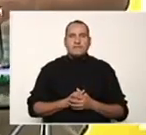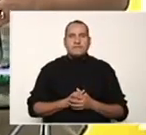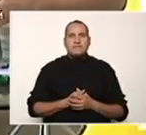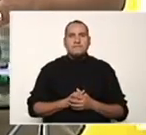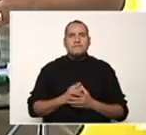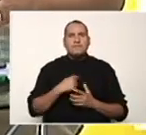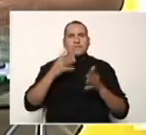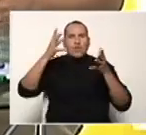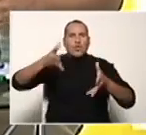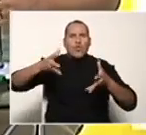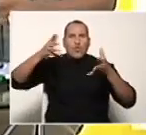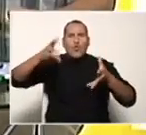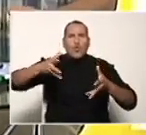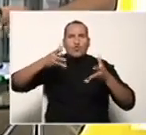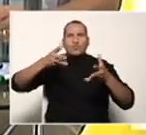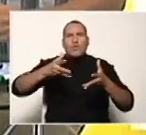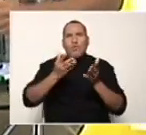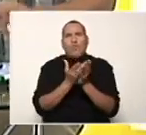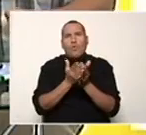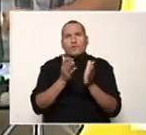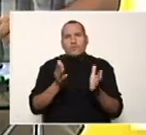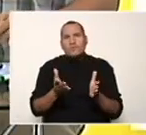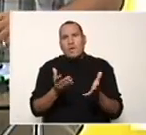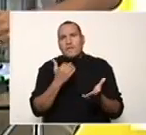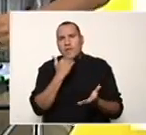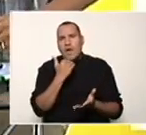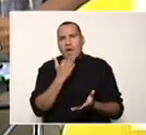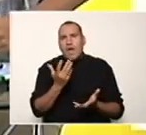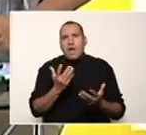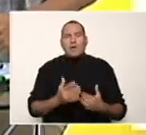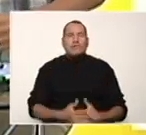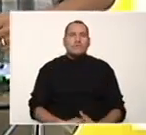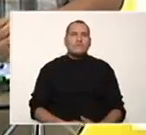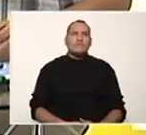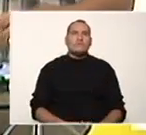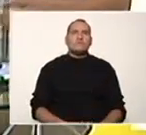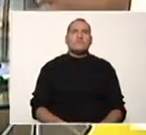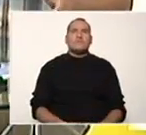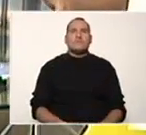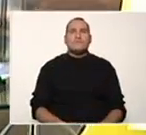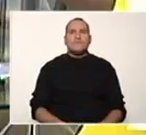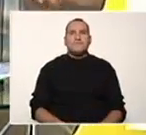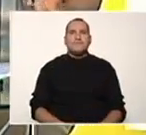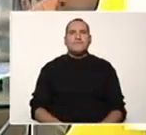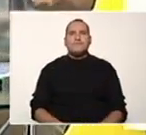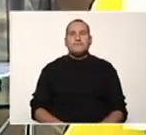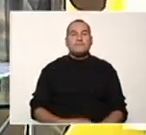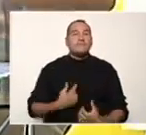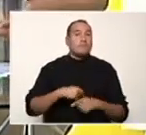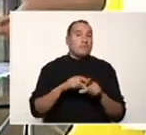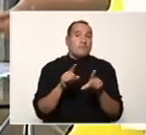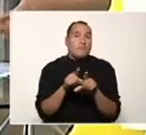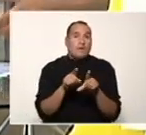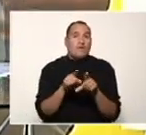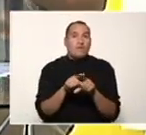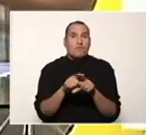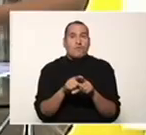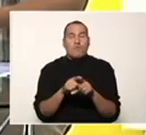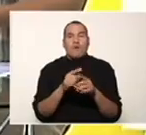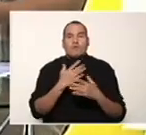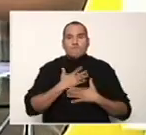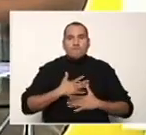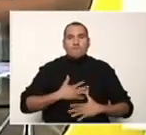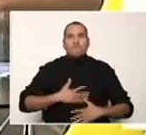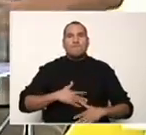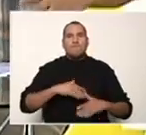Algunas recomendaciones que quieras hacerles a los estudiantes, algún tip que les quieras dar. Bueno, ya hablamos del orden, pero igual a los padres, mantener la calma